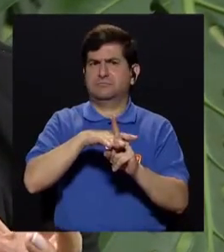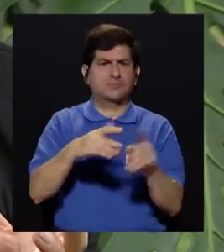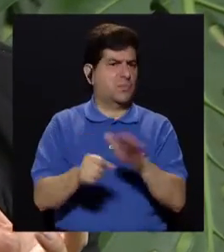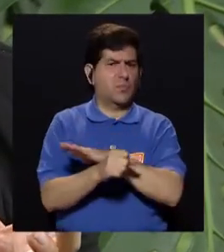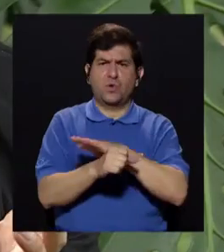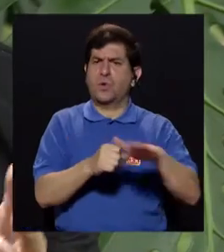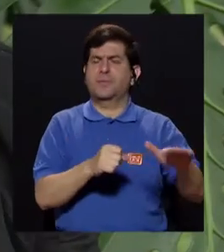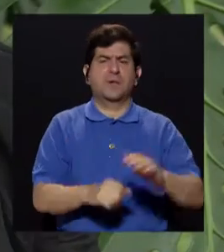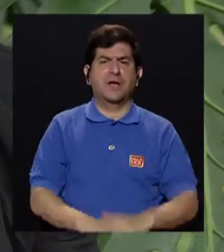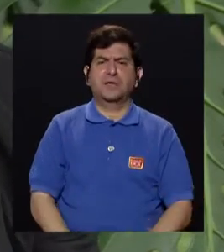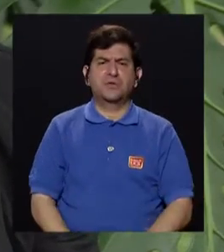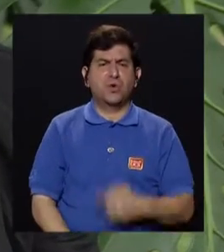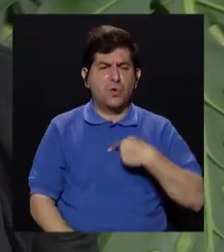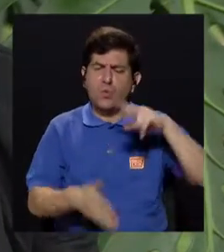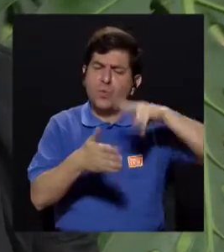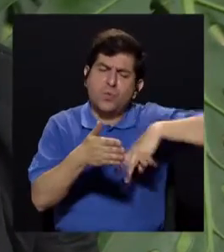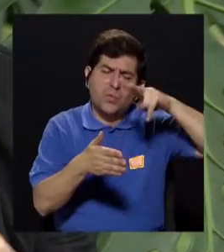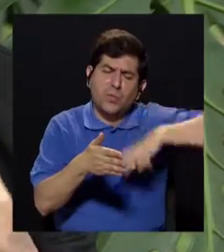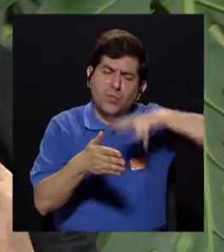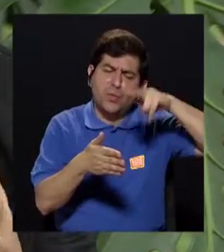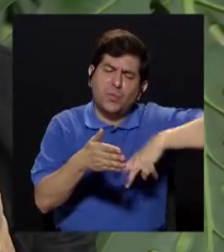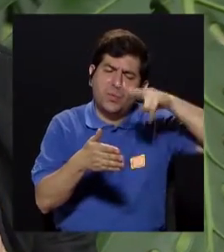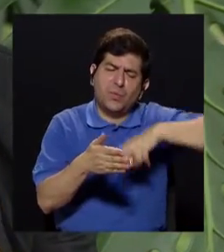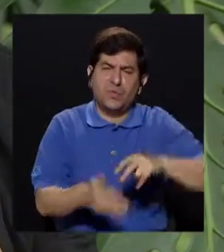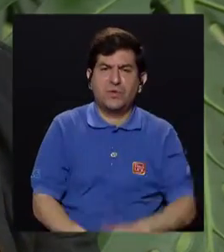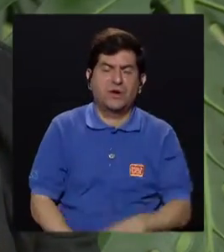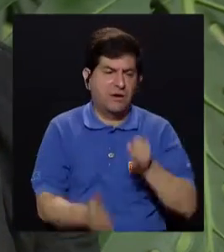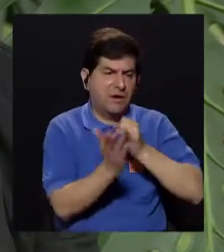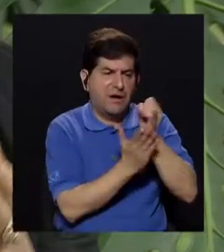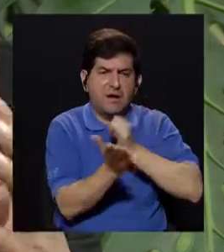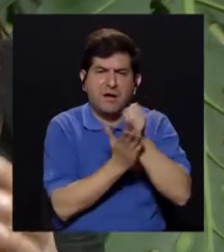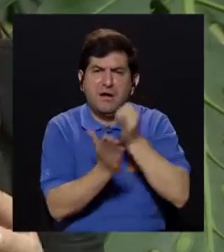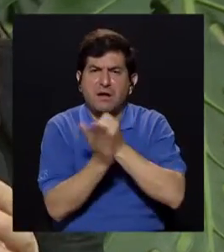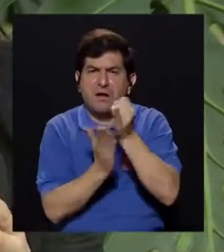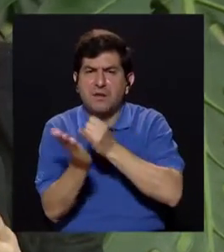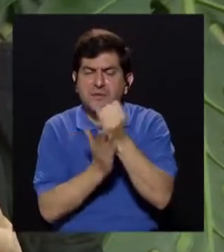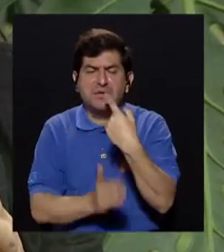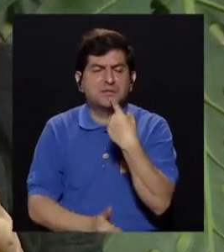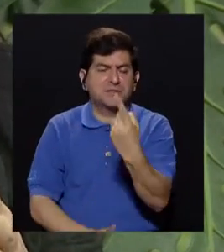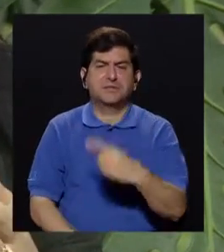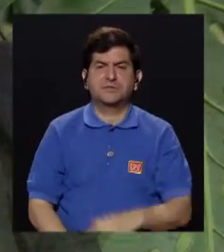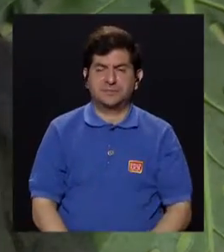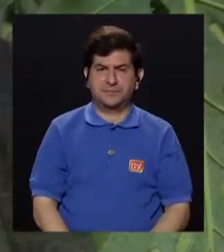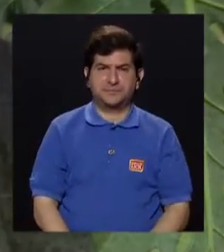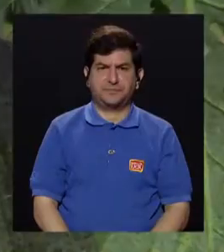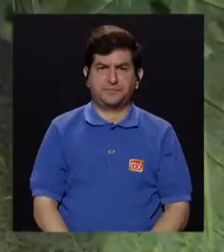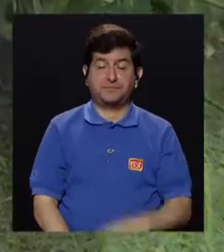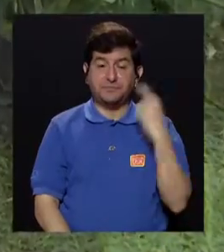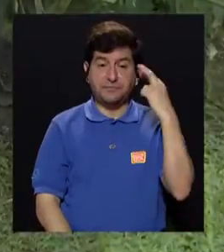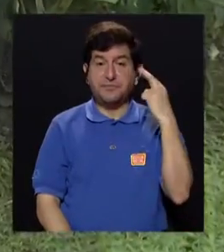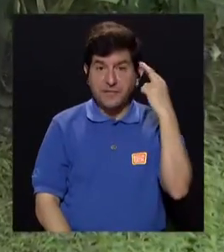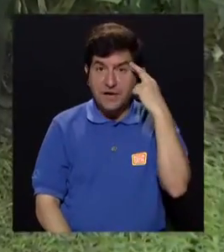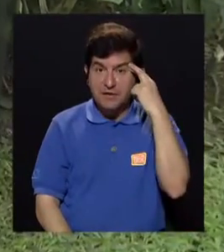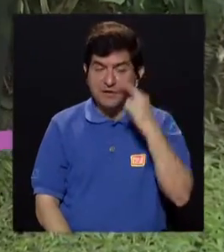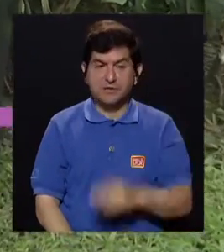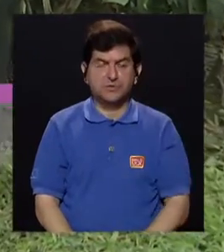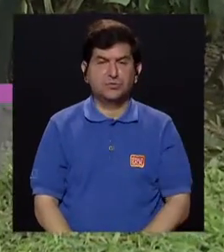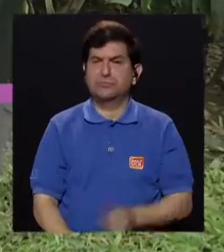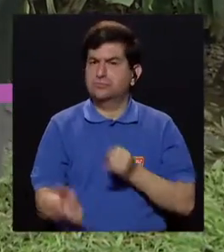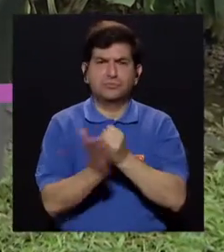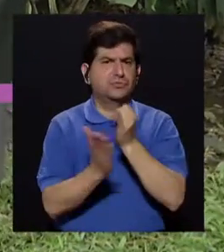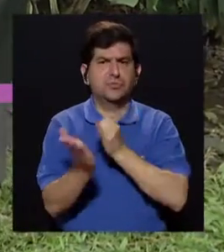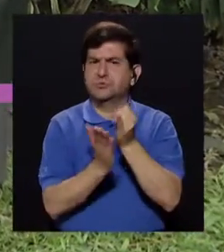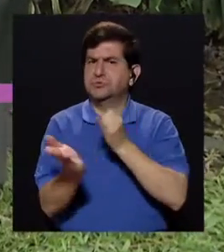en forma total como para poder leer un poco más las investigaciones a que hace alusión, porque en realidad